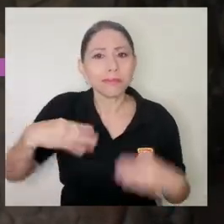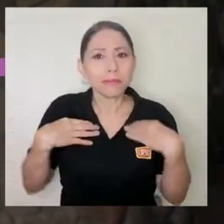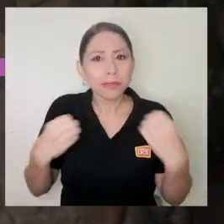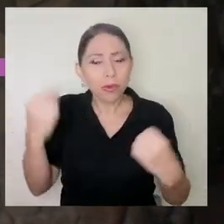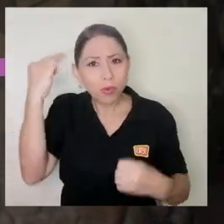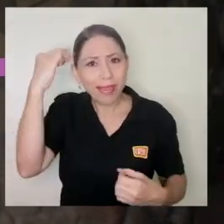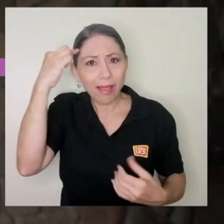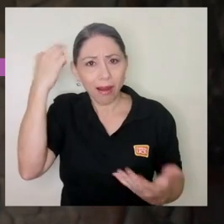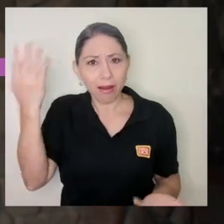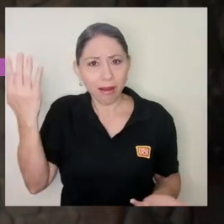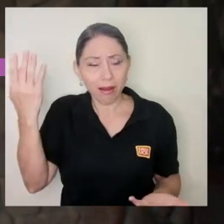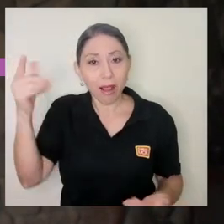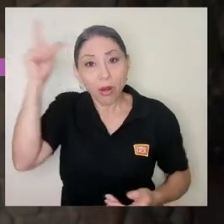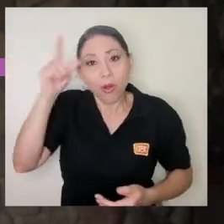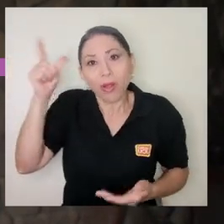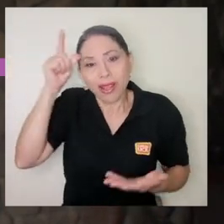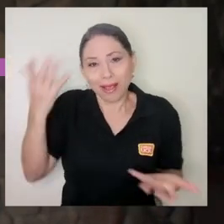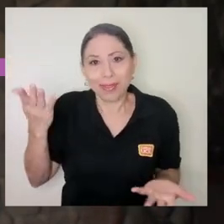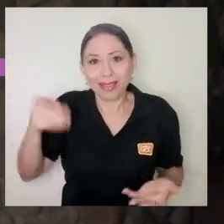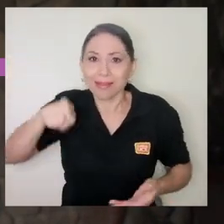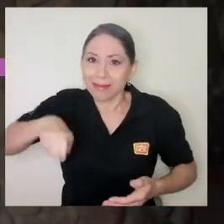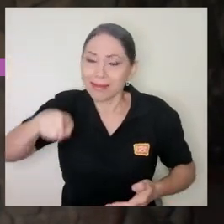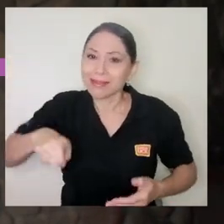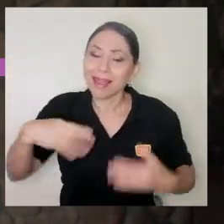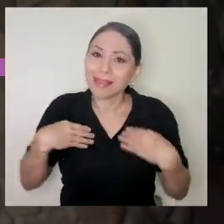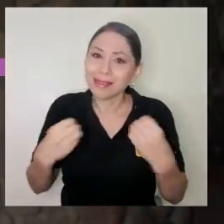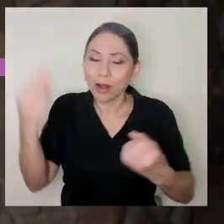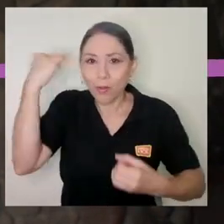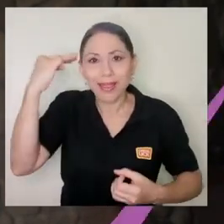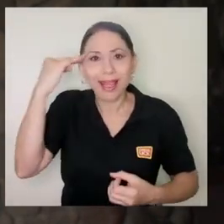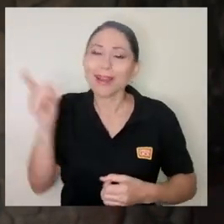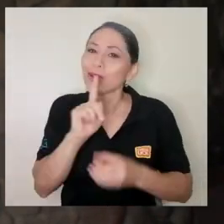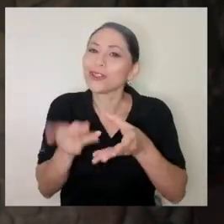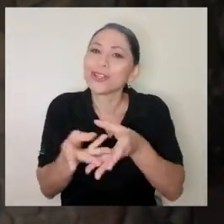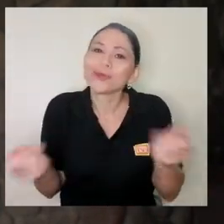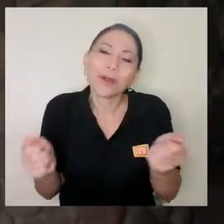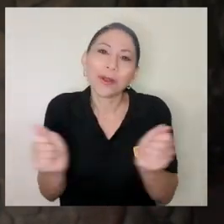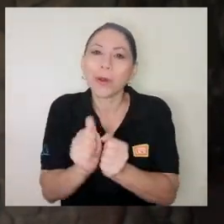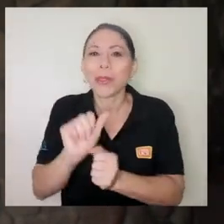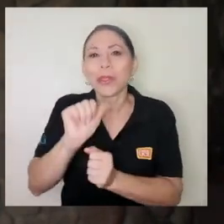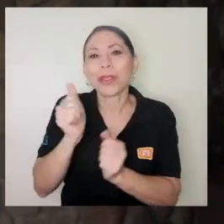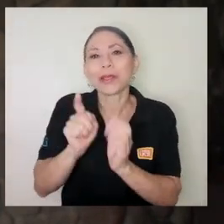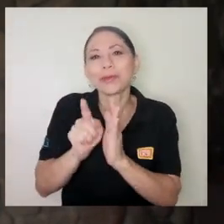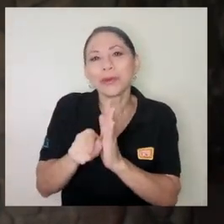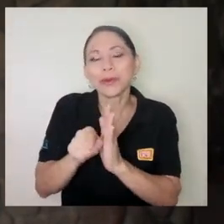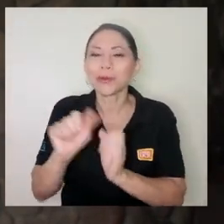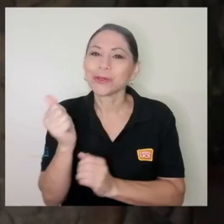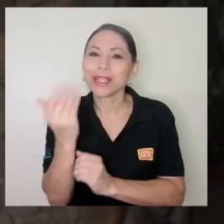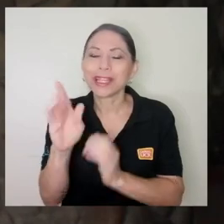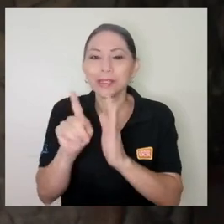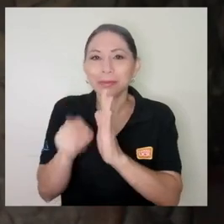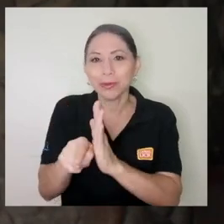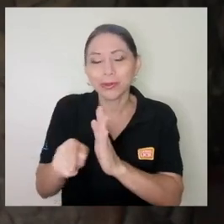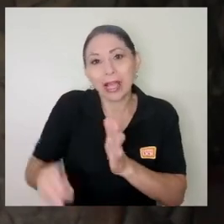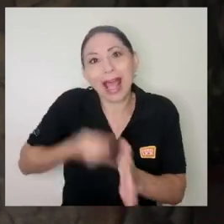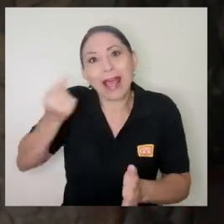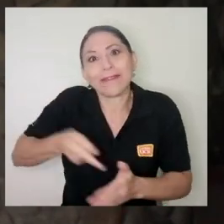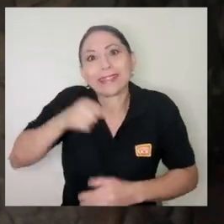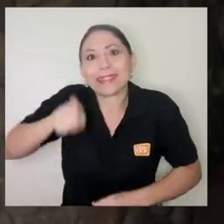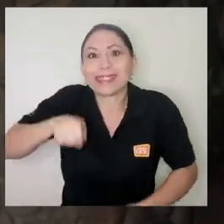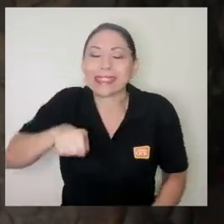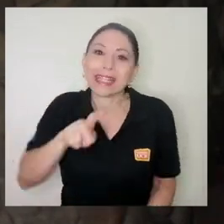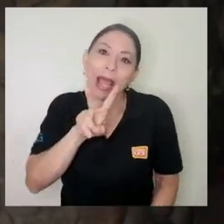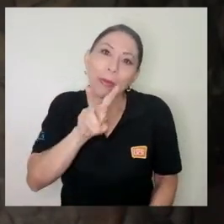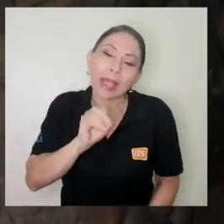necesidades de salud mental. Obviamente, una necesidad de salud mental no se resuelve en 10 o 15 minutos. A veces puede tomar